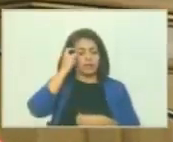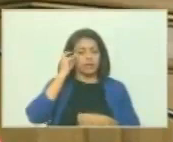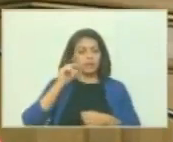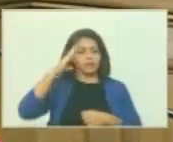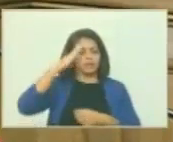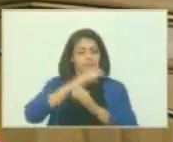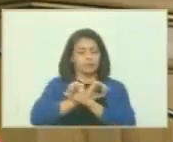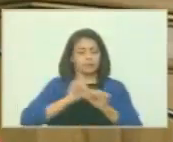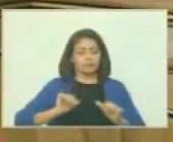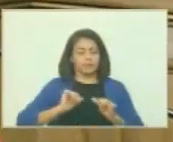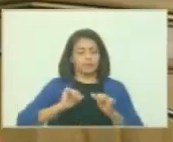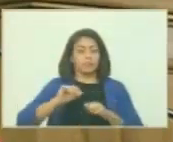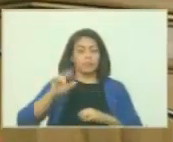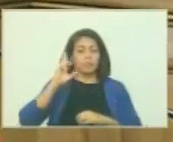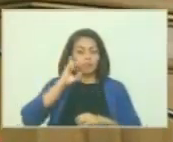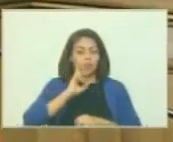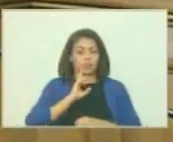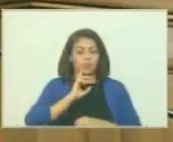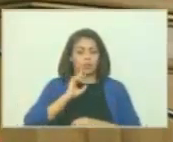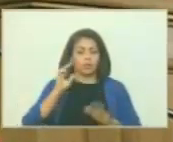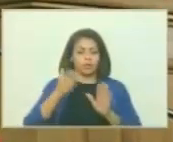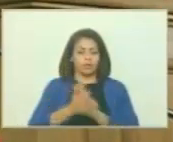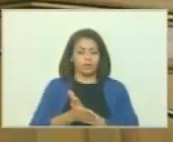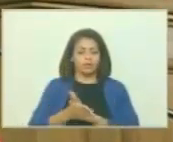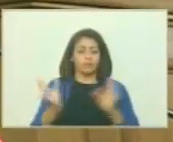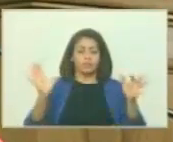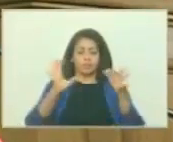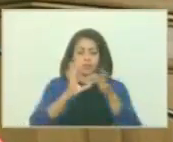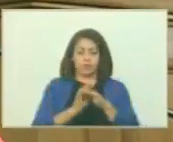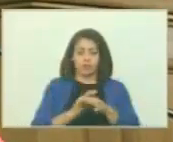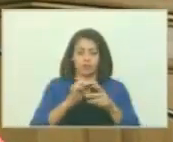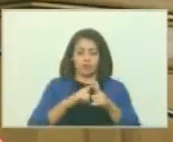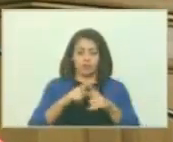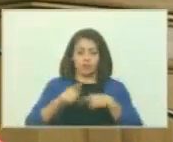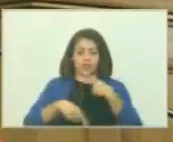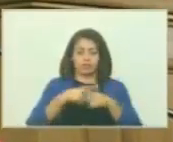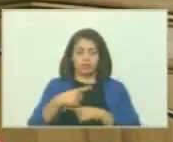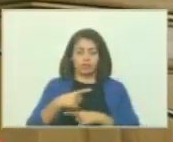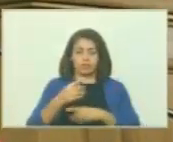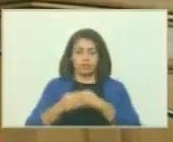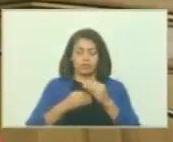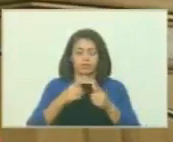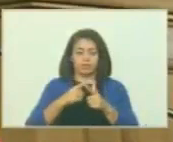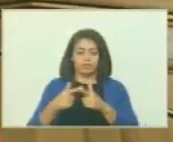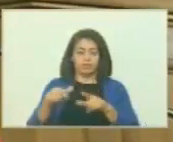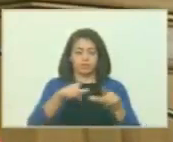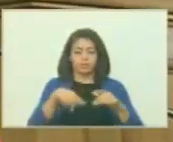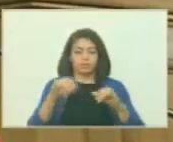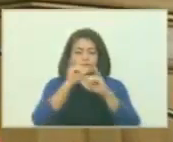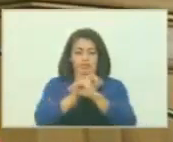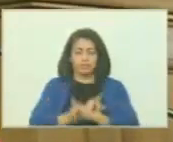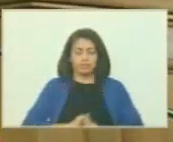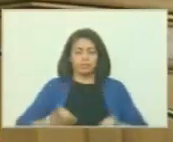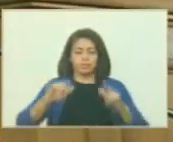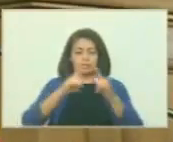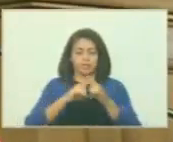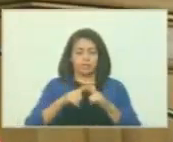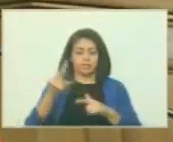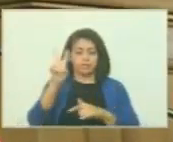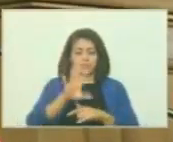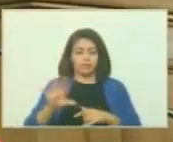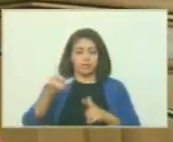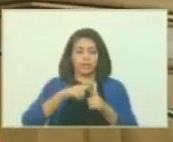armada bolivariana, la cual consolidó después de Carabobo la independencia definitiva de Venezuela